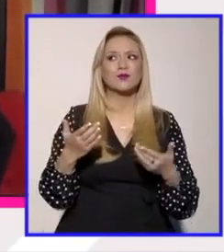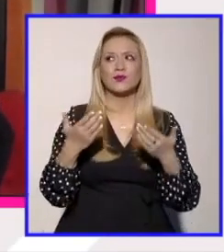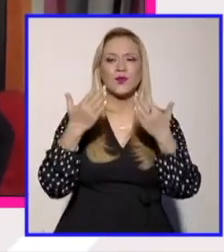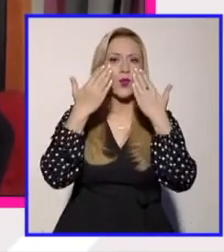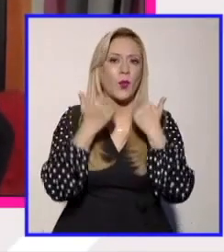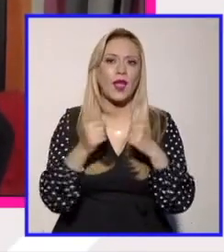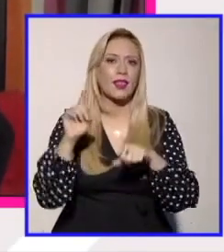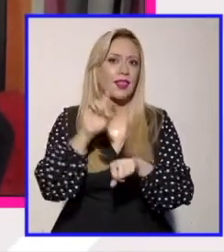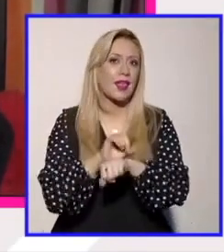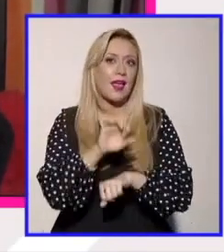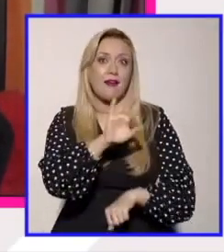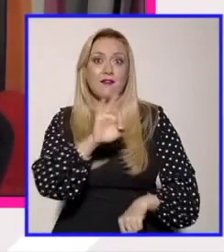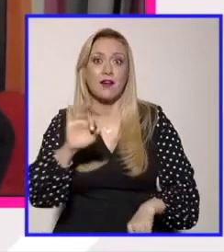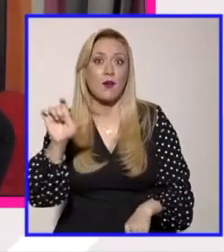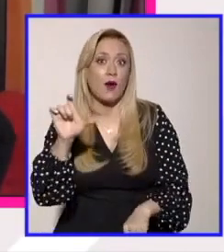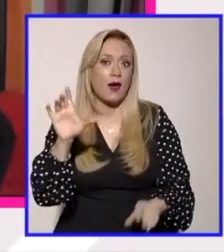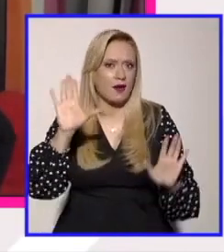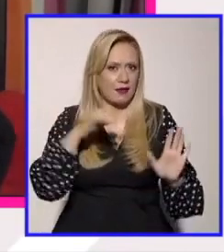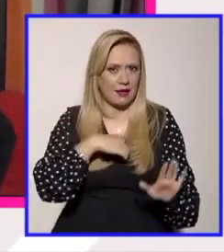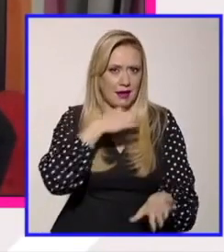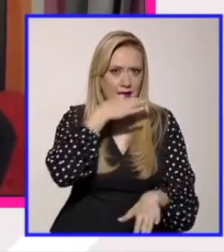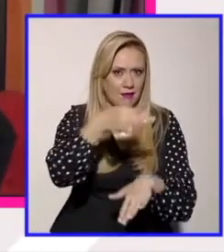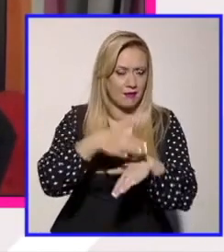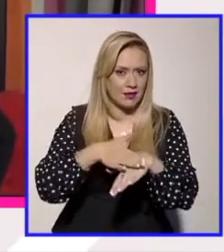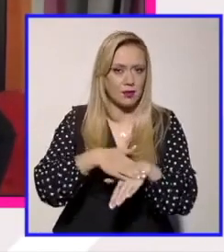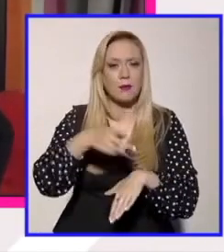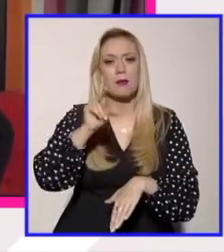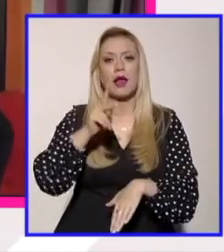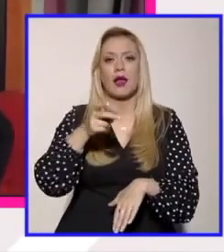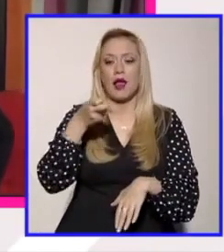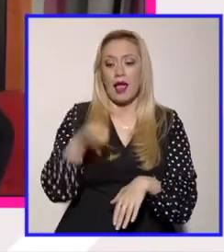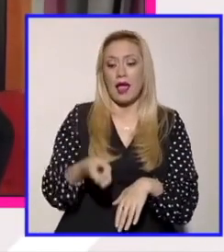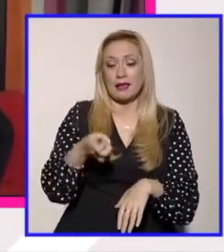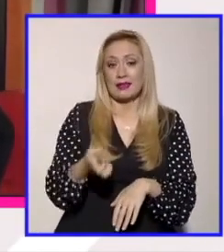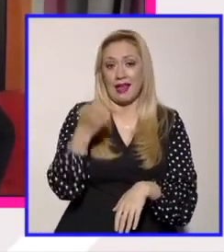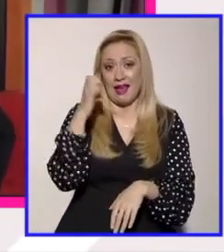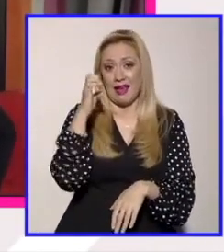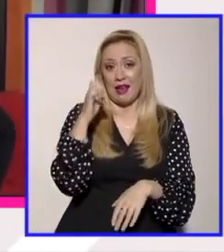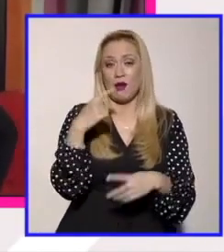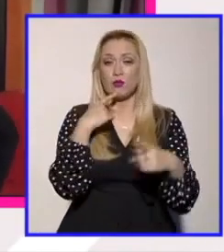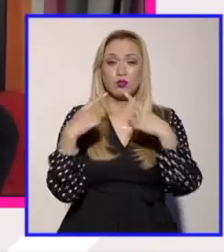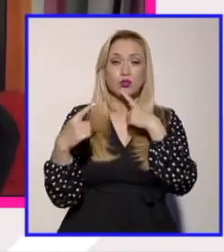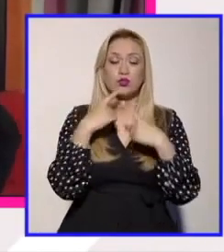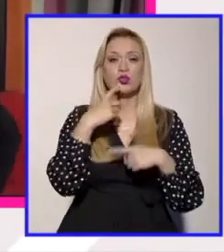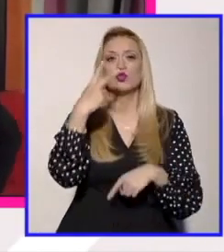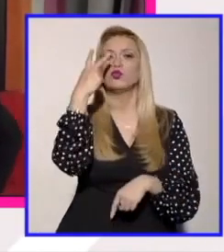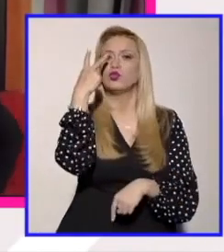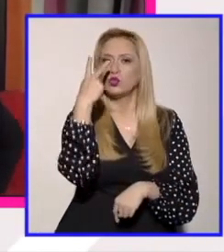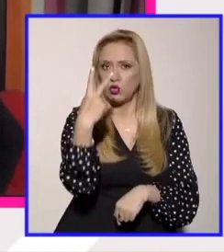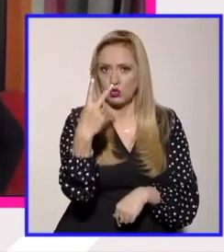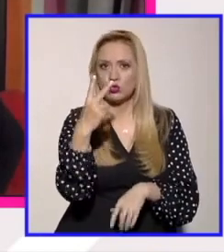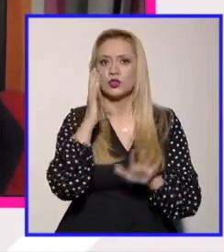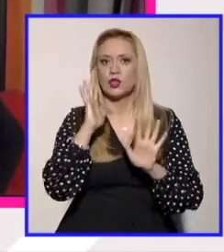fecha para que pase, pero debo decir que a principios de año tuvimos dos hechos de